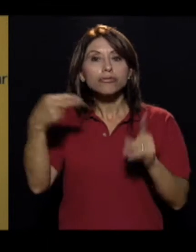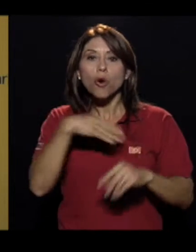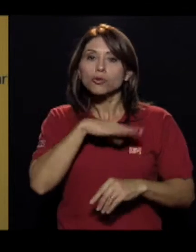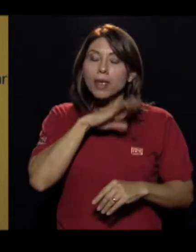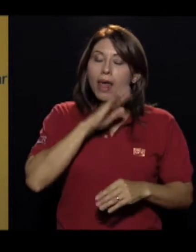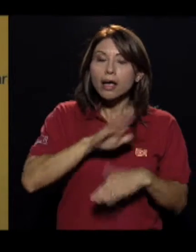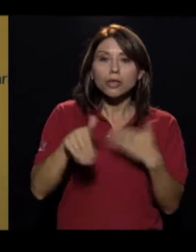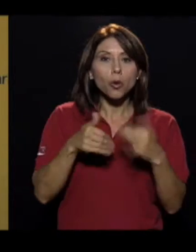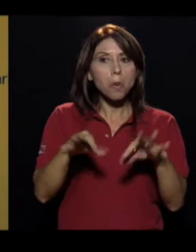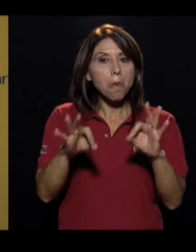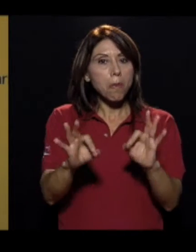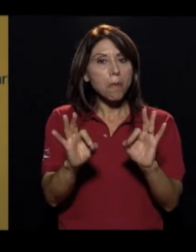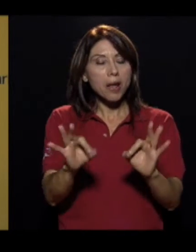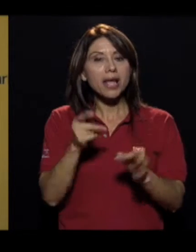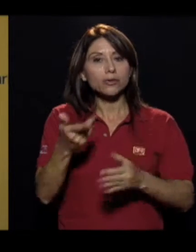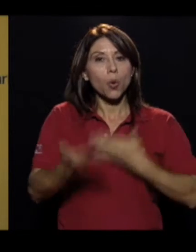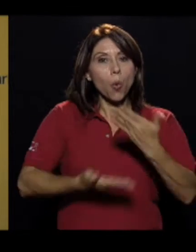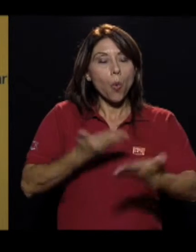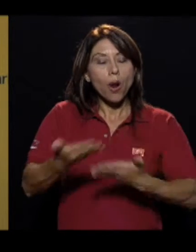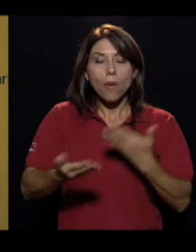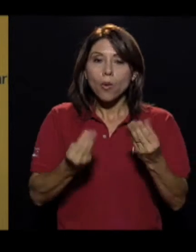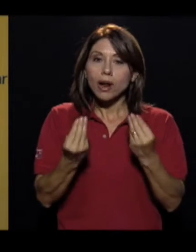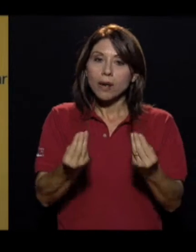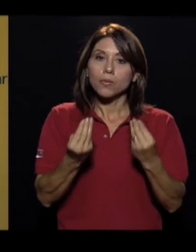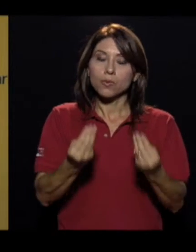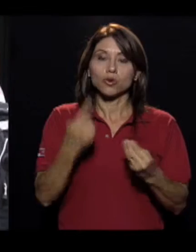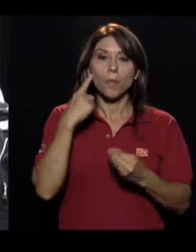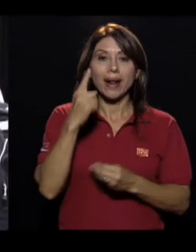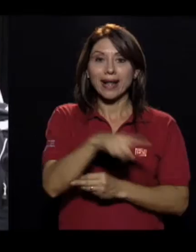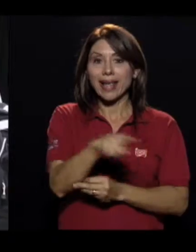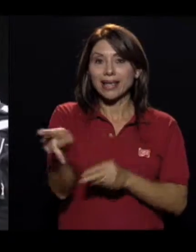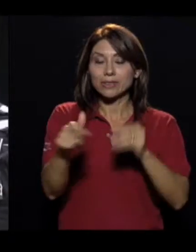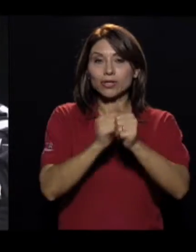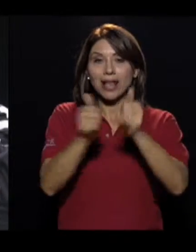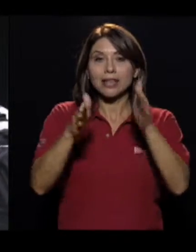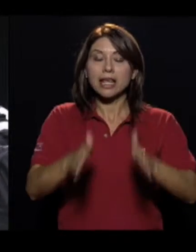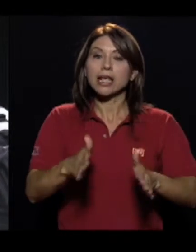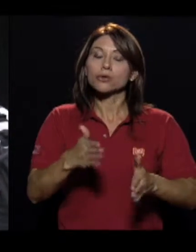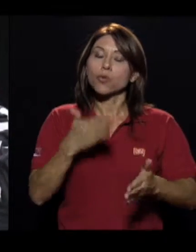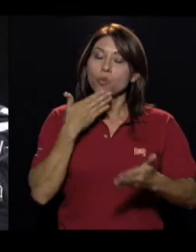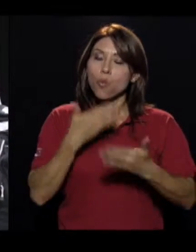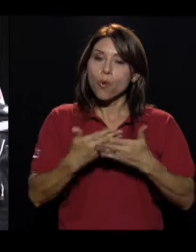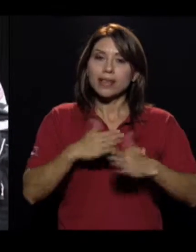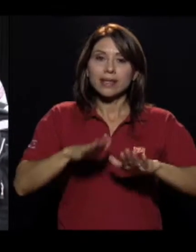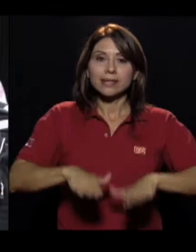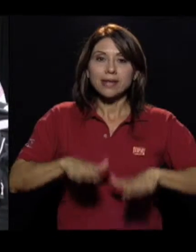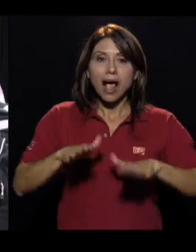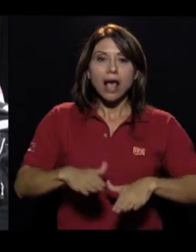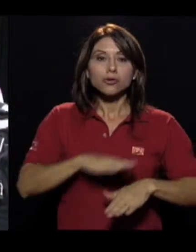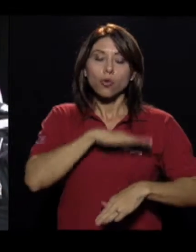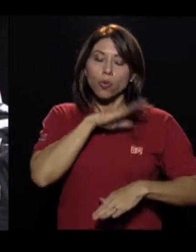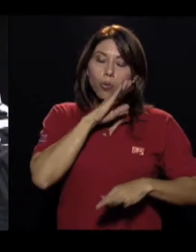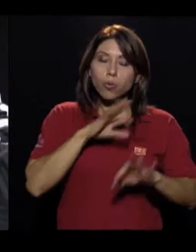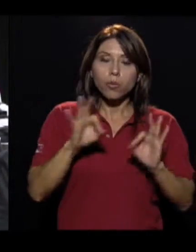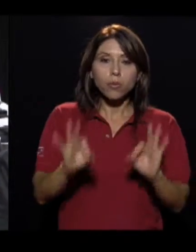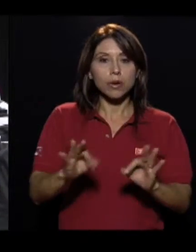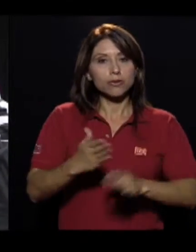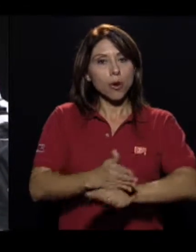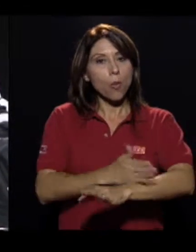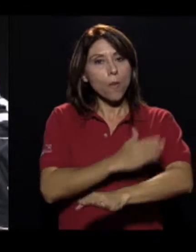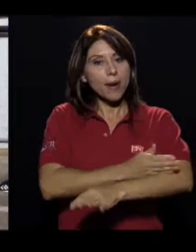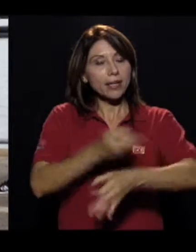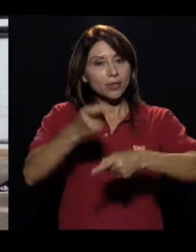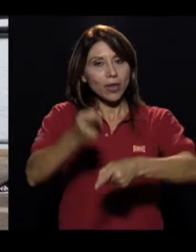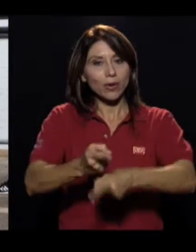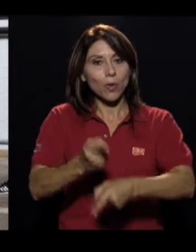calidad del hospedaje, de tal manera que eso colabora de manera significativa en que los atletas tengan un buen descanso, un buen dormir y